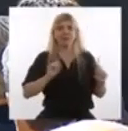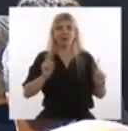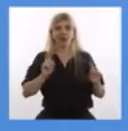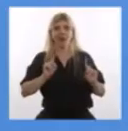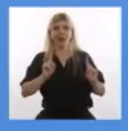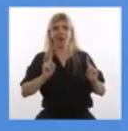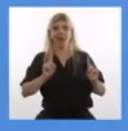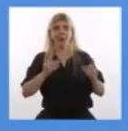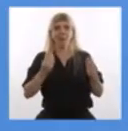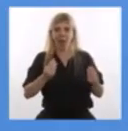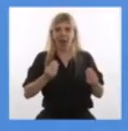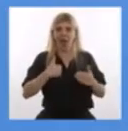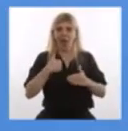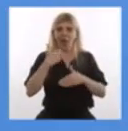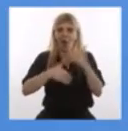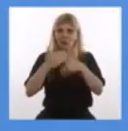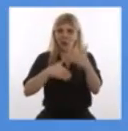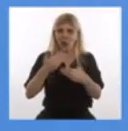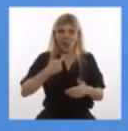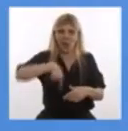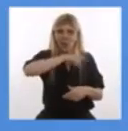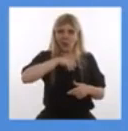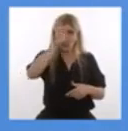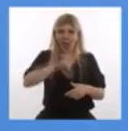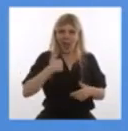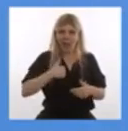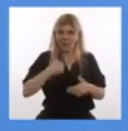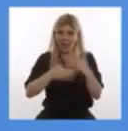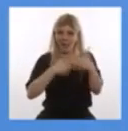de construir nuestro propio destino.